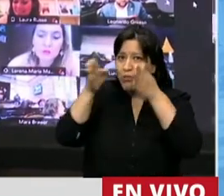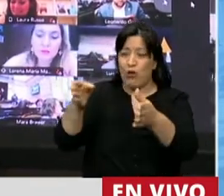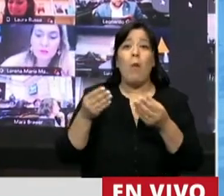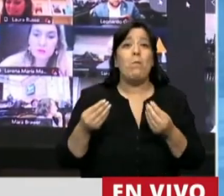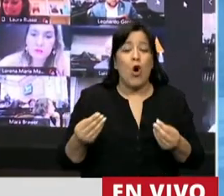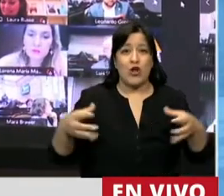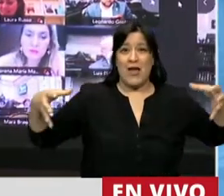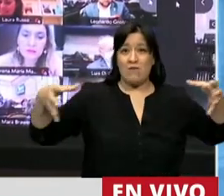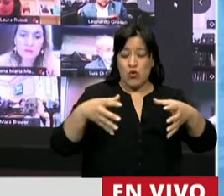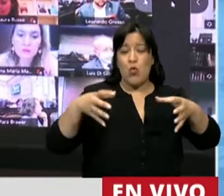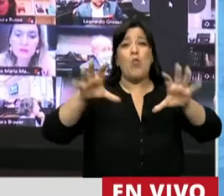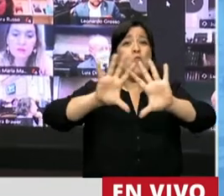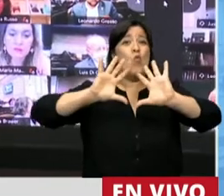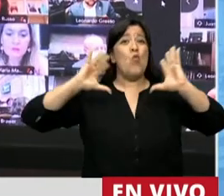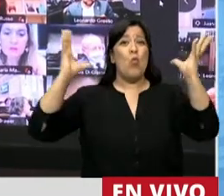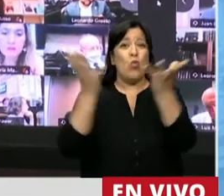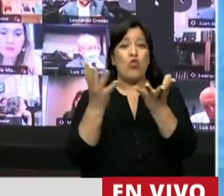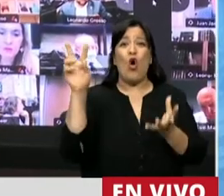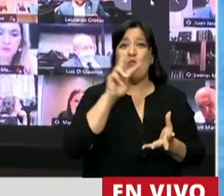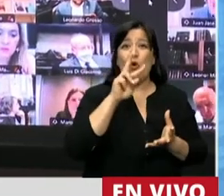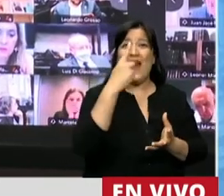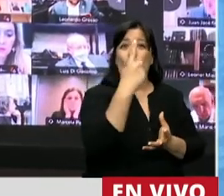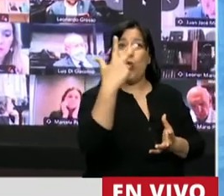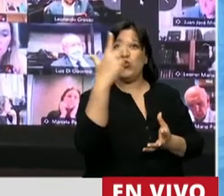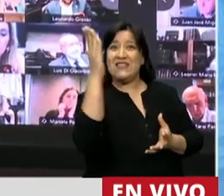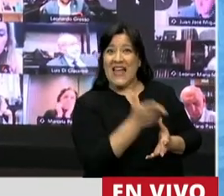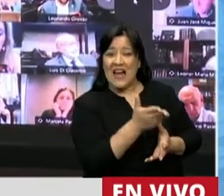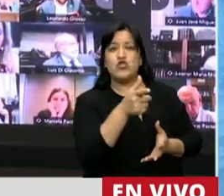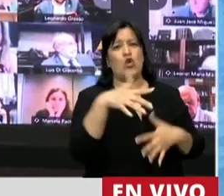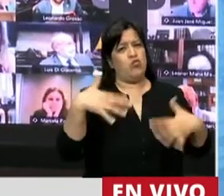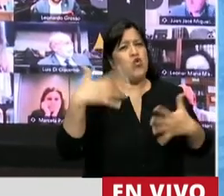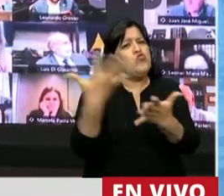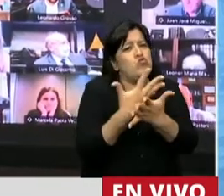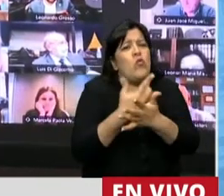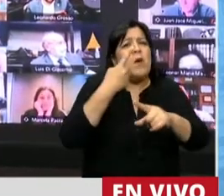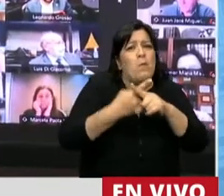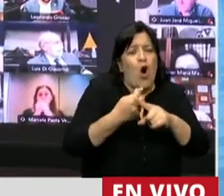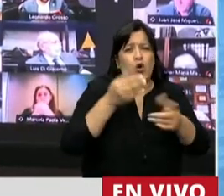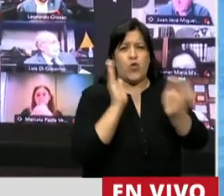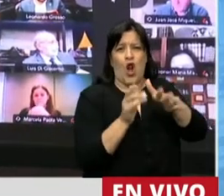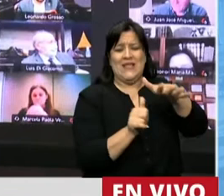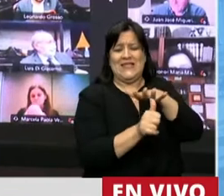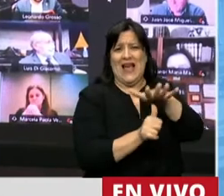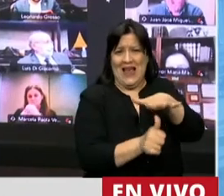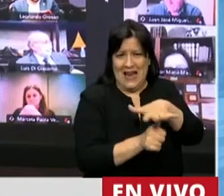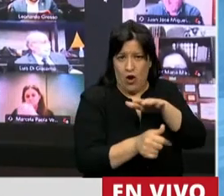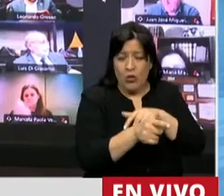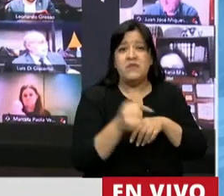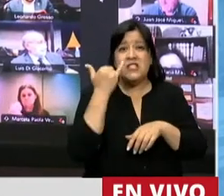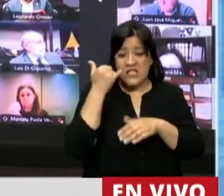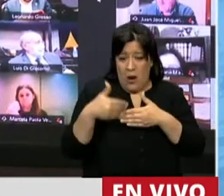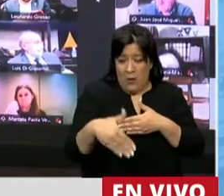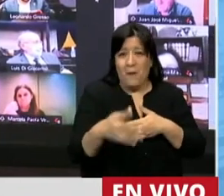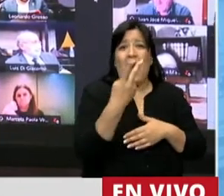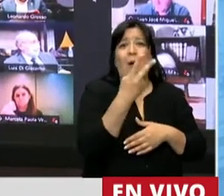mujeres en el mundo sufre las consecuencias de la violencia de género. Y ya estamos finalizando 2020,